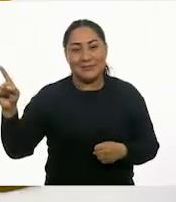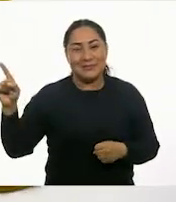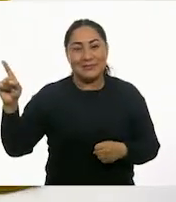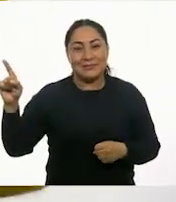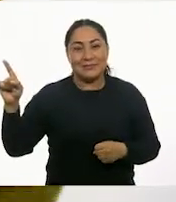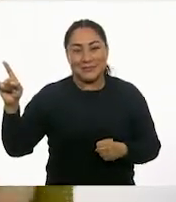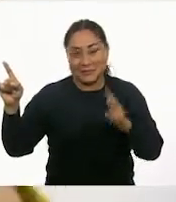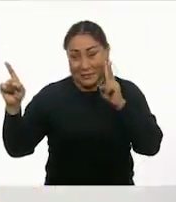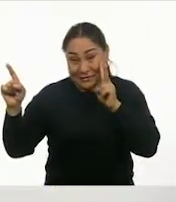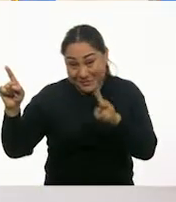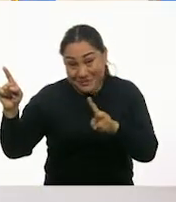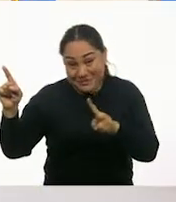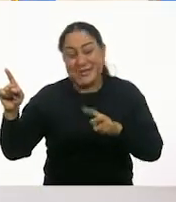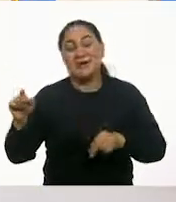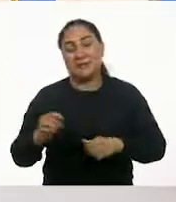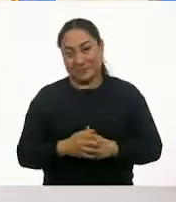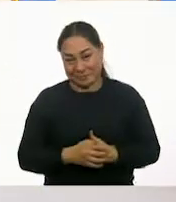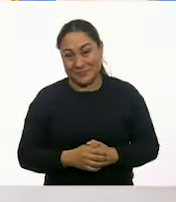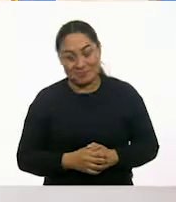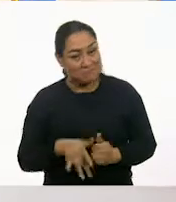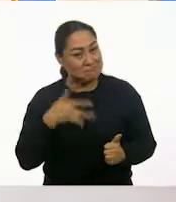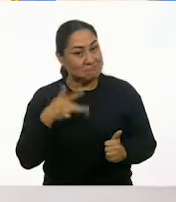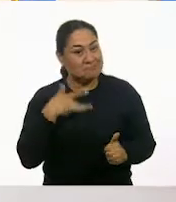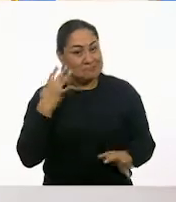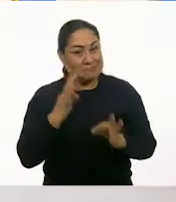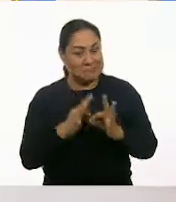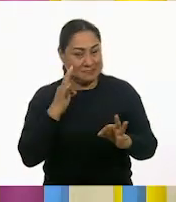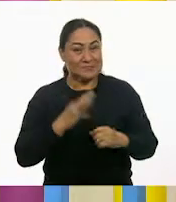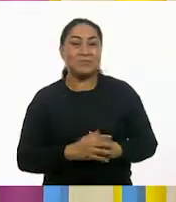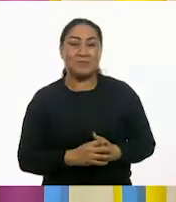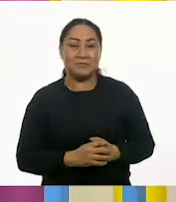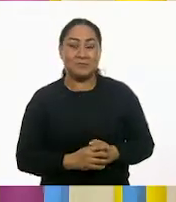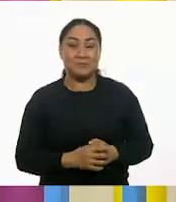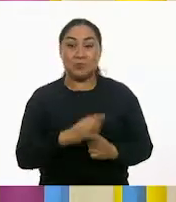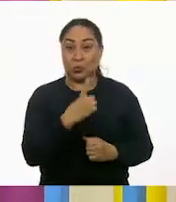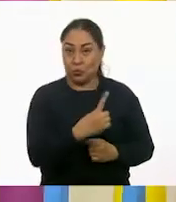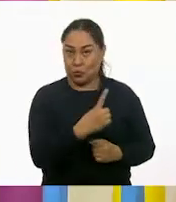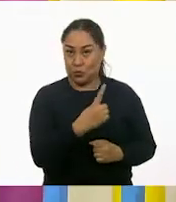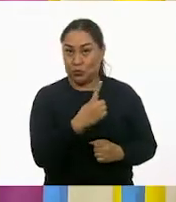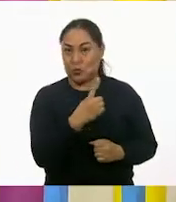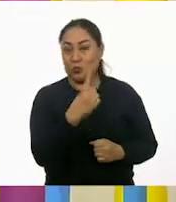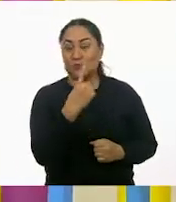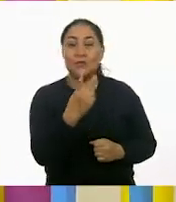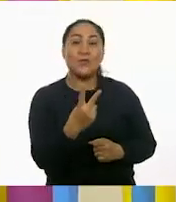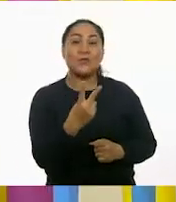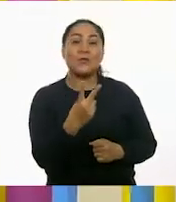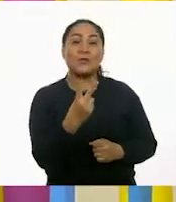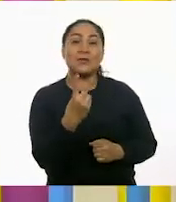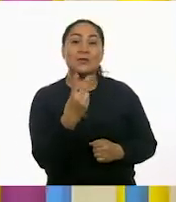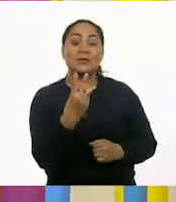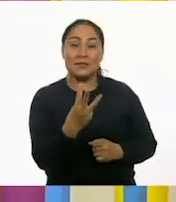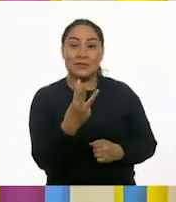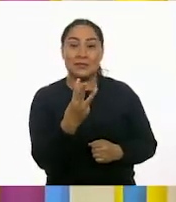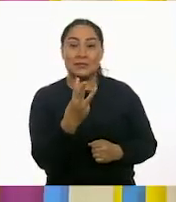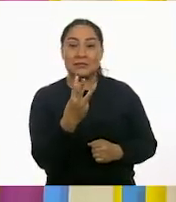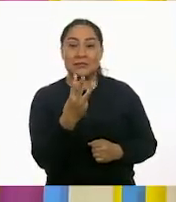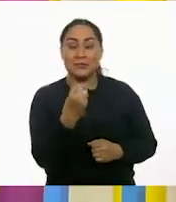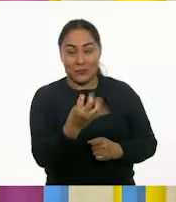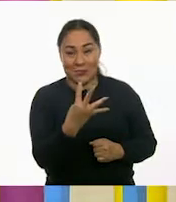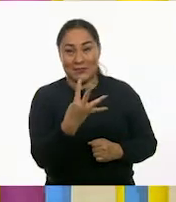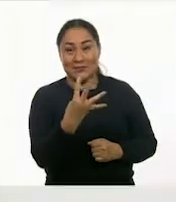Ahí lo está. ¿Listos? Estamos listos, Ezequiel. Una, dos, tres, uno, dos, tres,